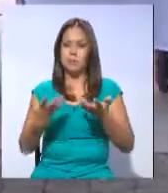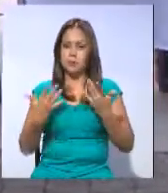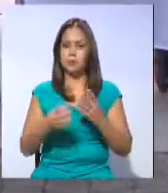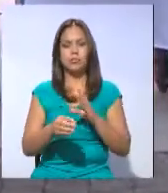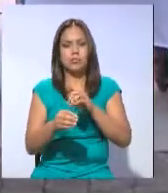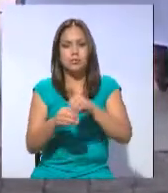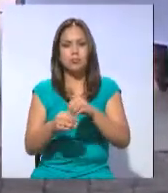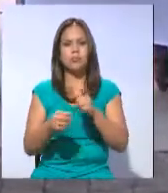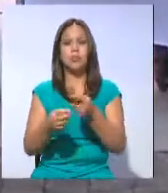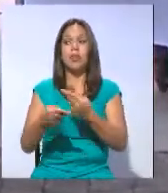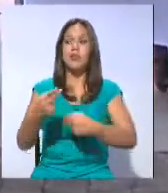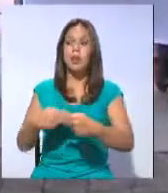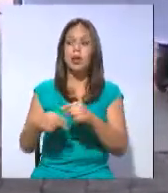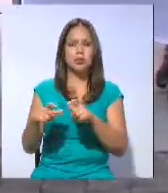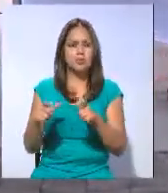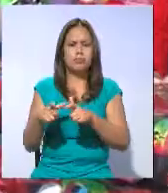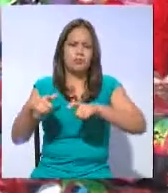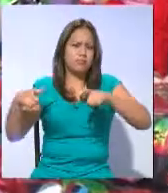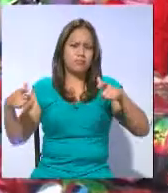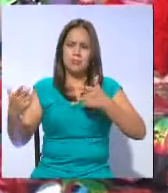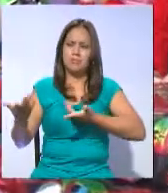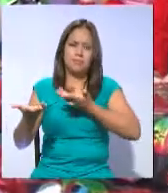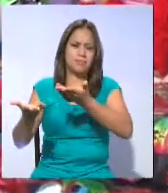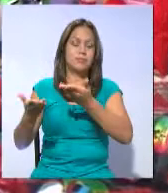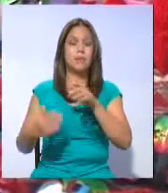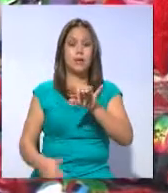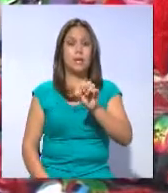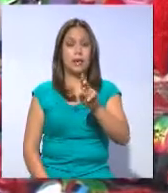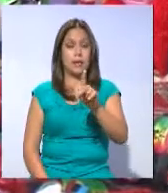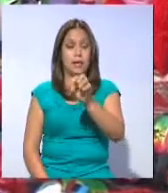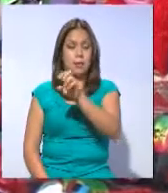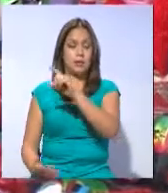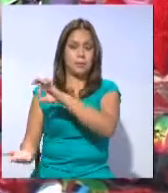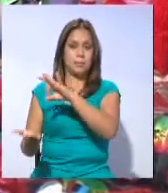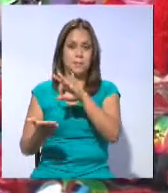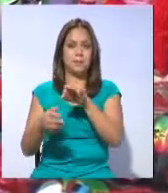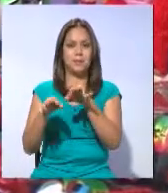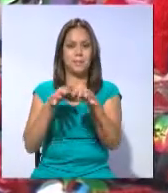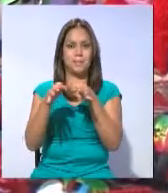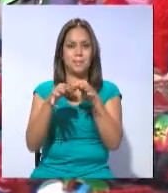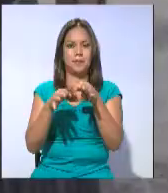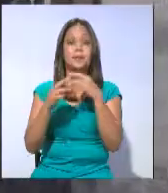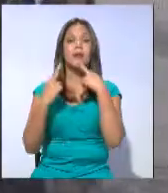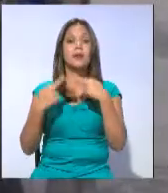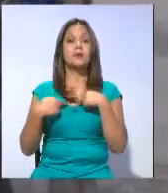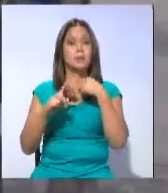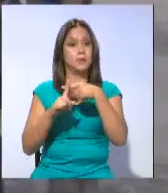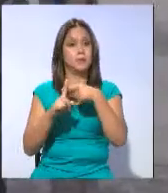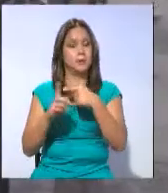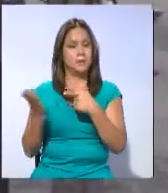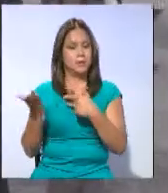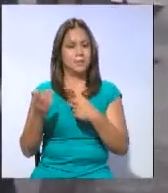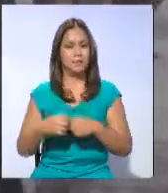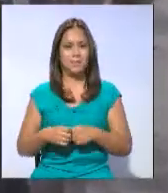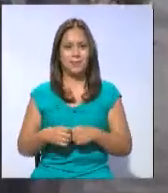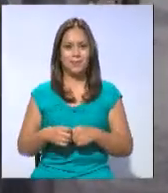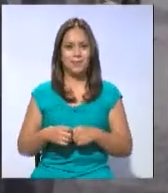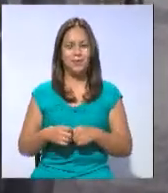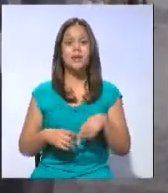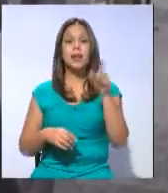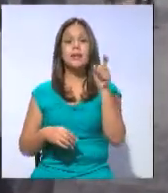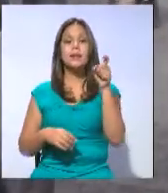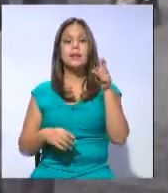activa de los pequeños y medianos productores. David Yepes, vocero, destacó los primeros resultados de estos encuentros. Esa